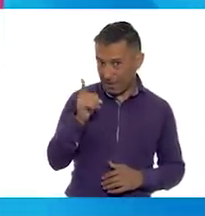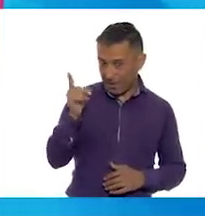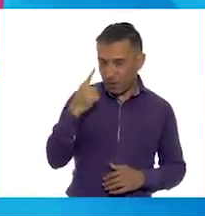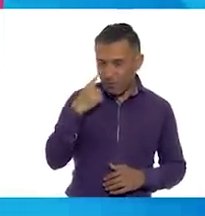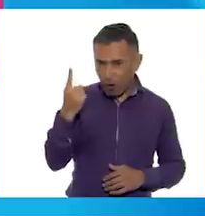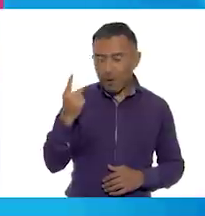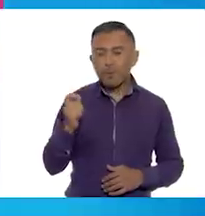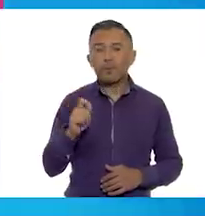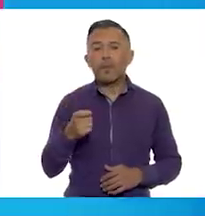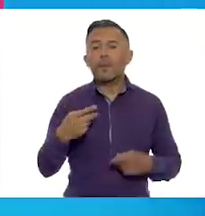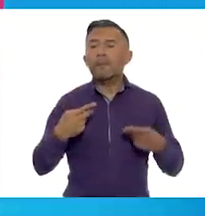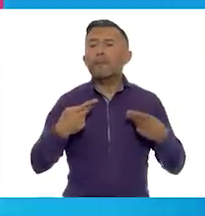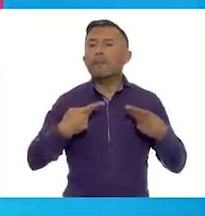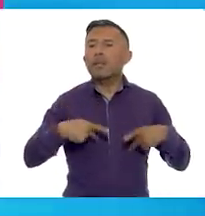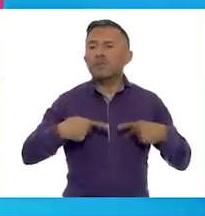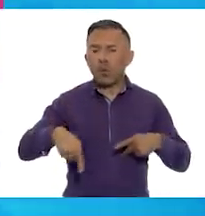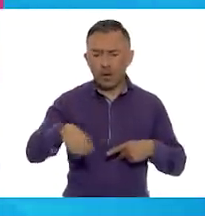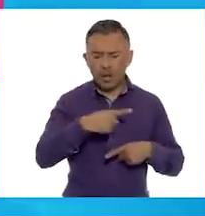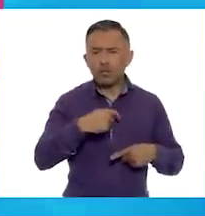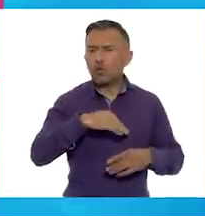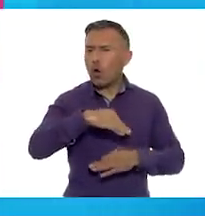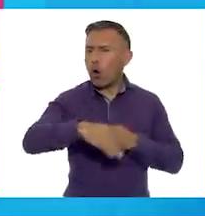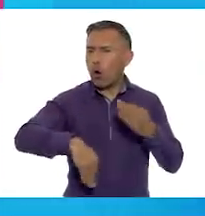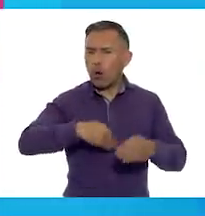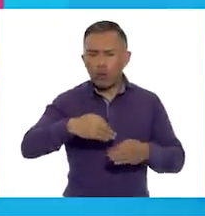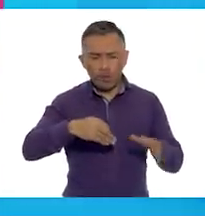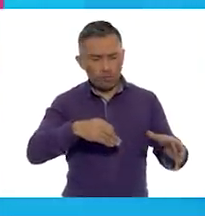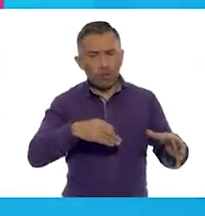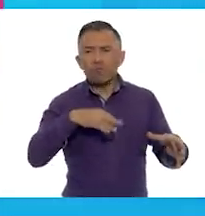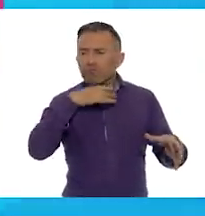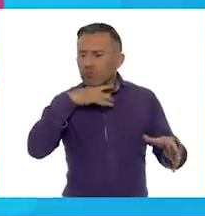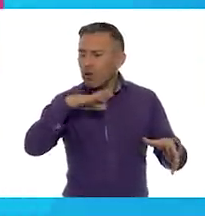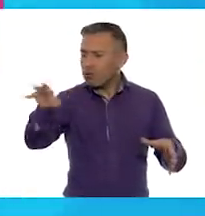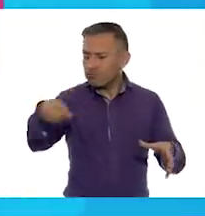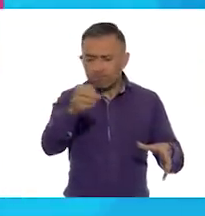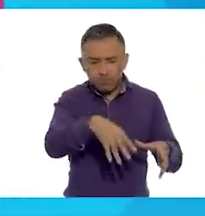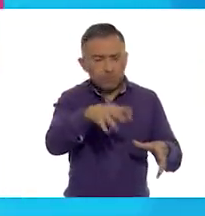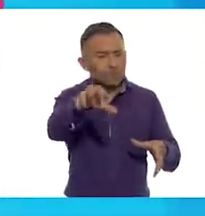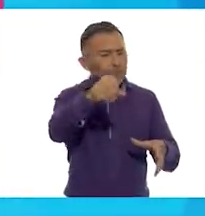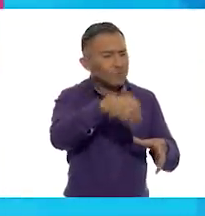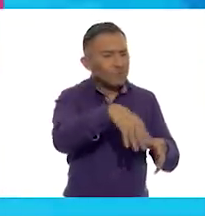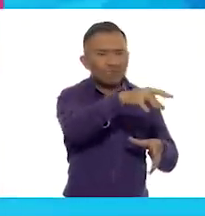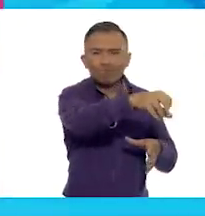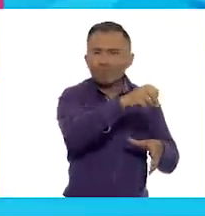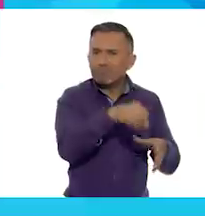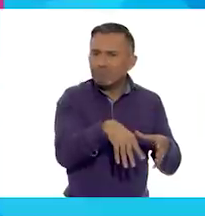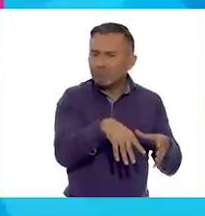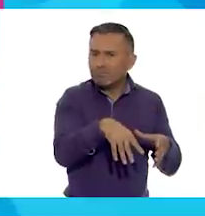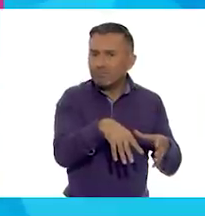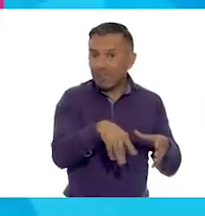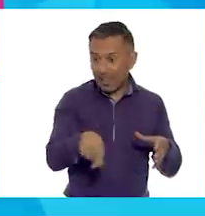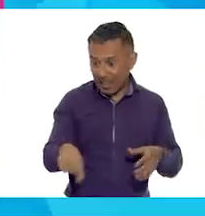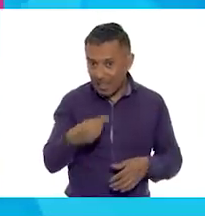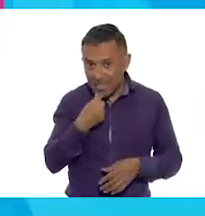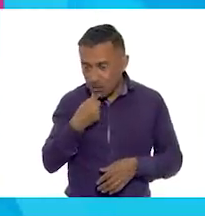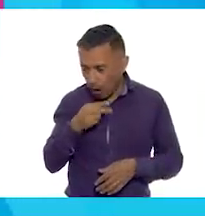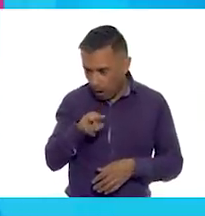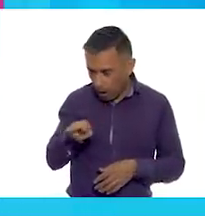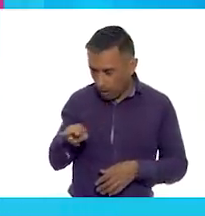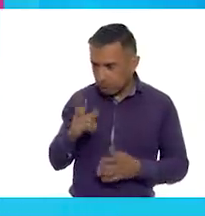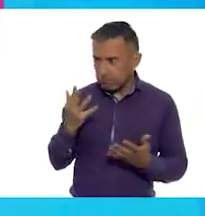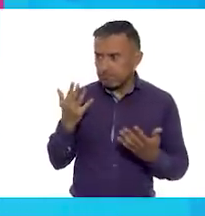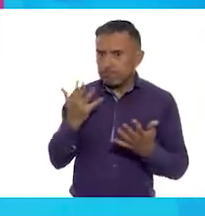todas las personas están tirando la basura en el bote. Eso significa que, por ejemplo, por el ejemplo del niño, los demás